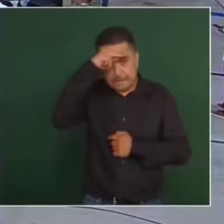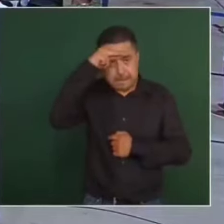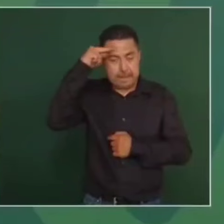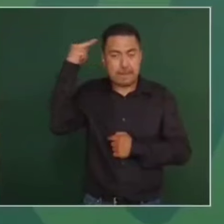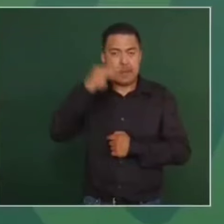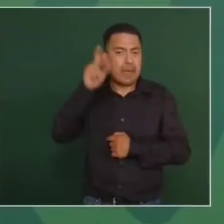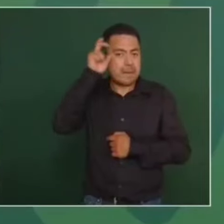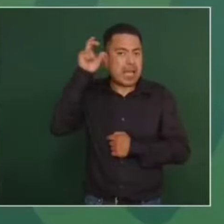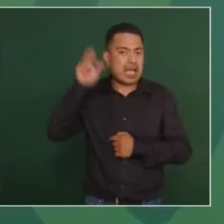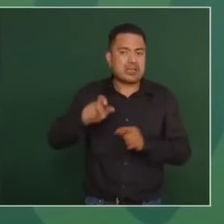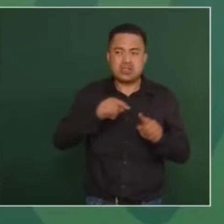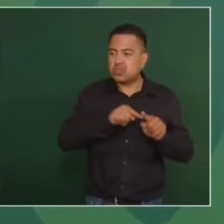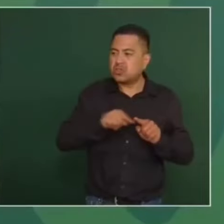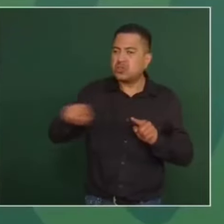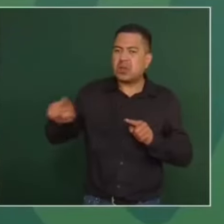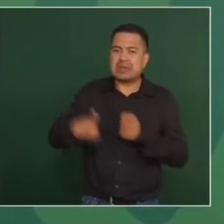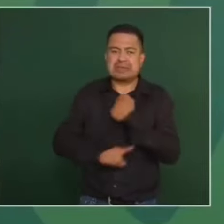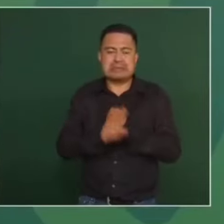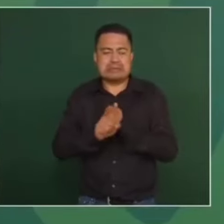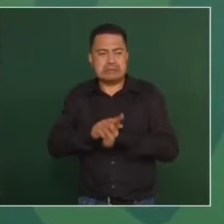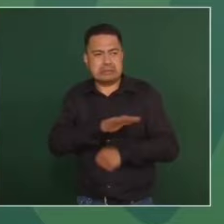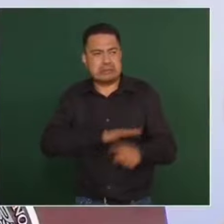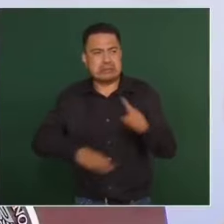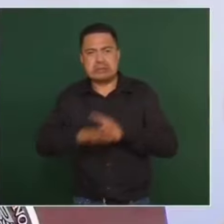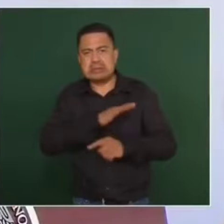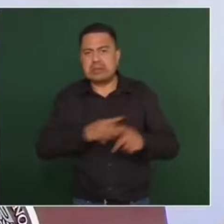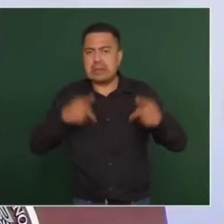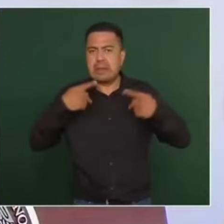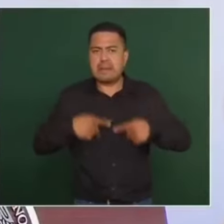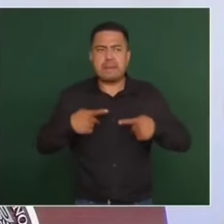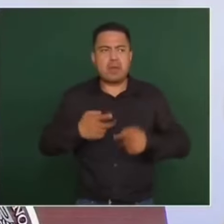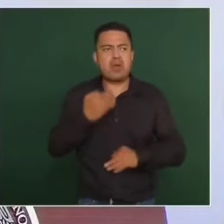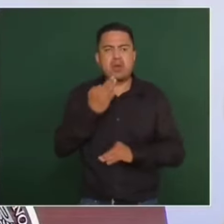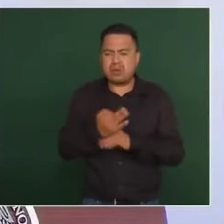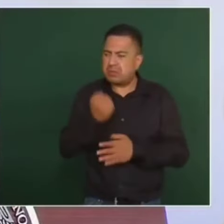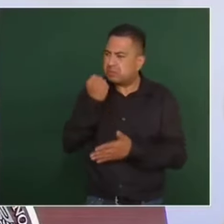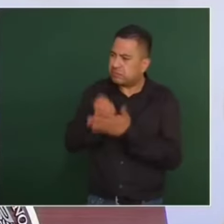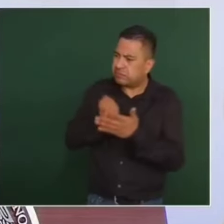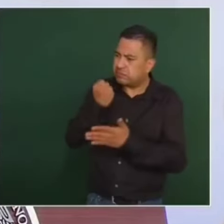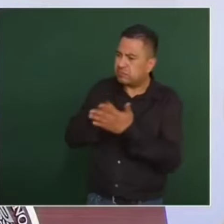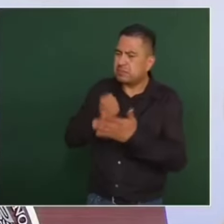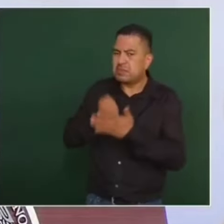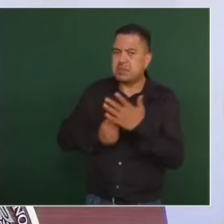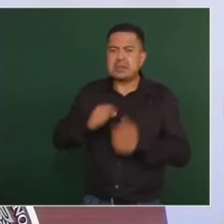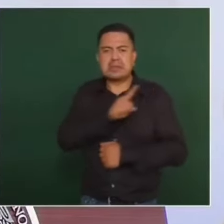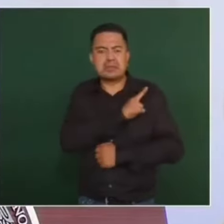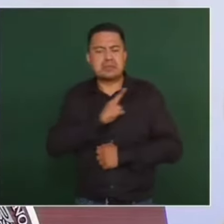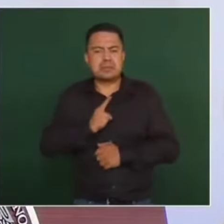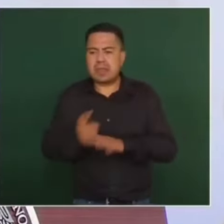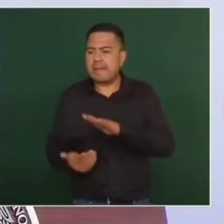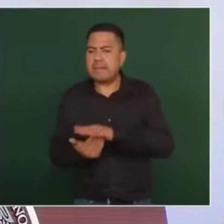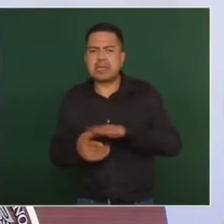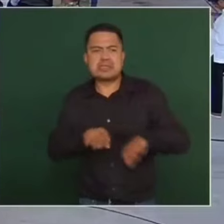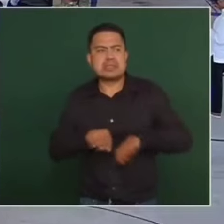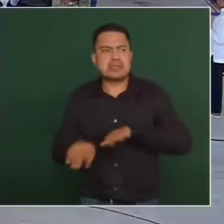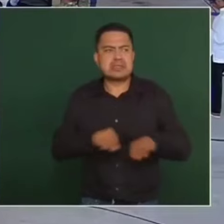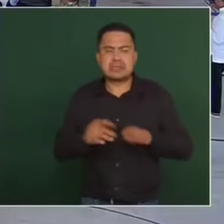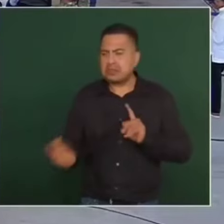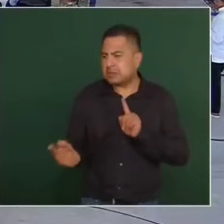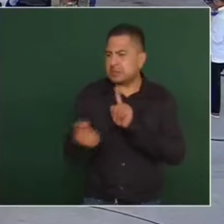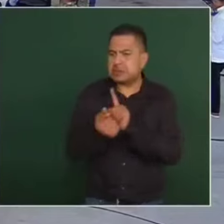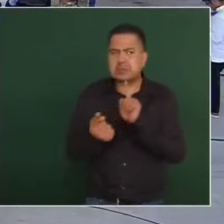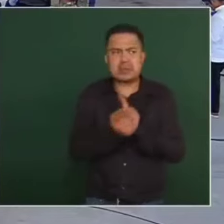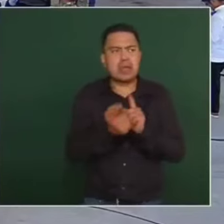y por supuesto afectando a la ciudadanía. Entonces, hemos venido insistiendo que es a través de estas mesas de trabajo donde